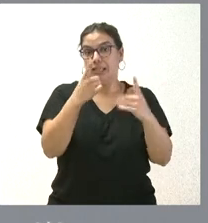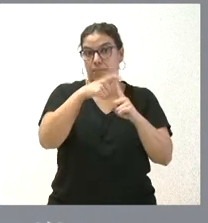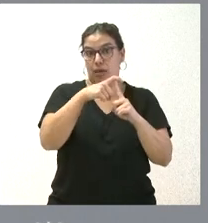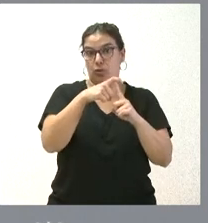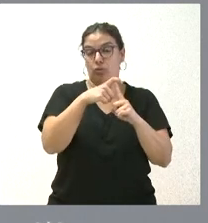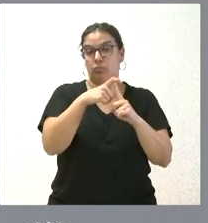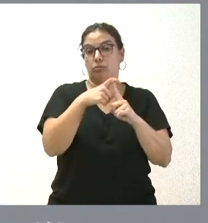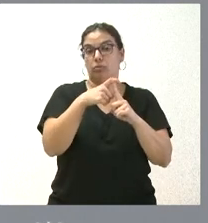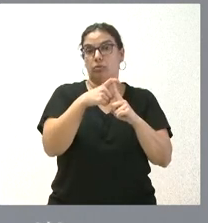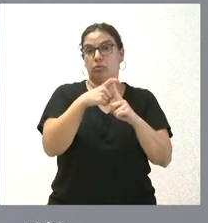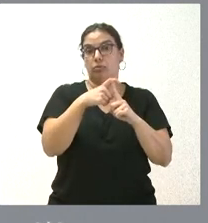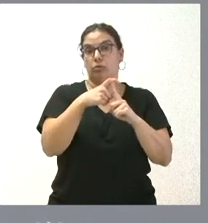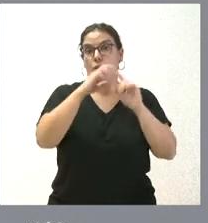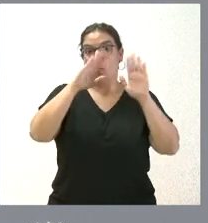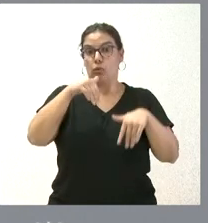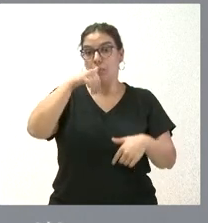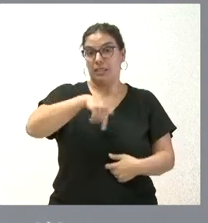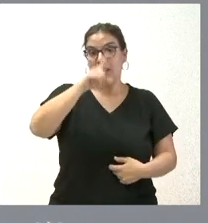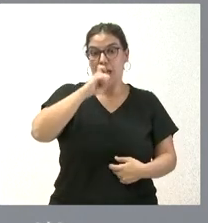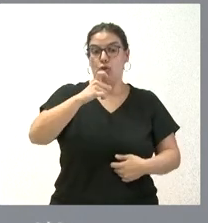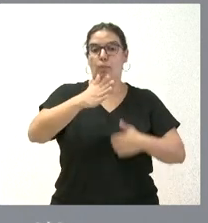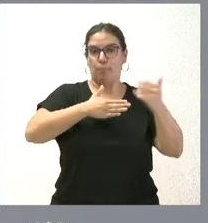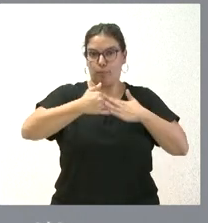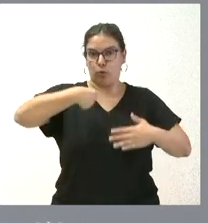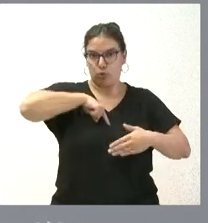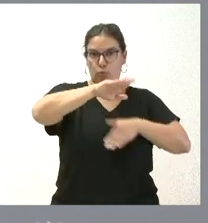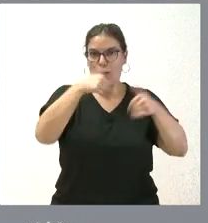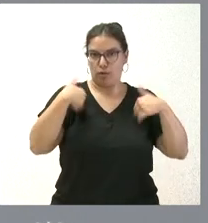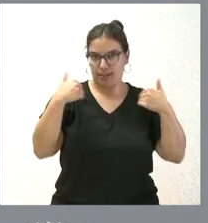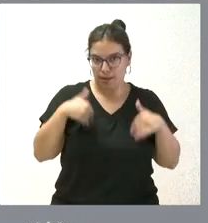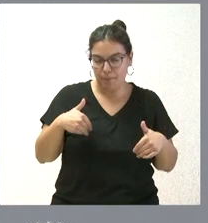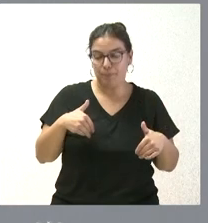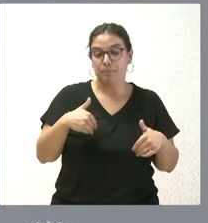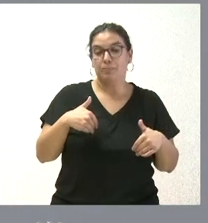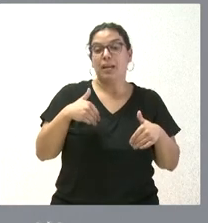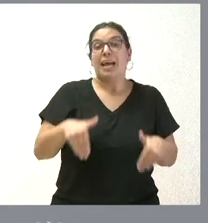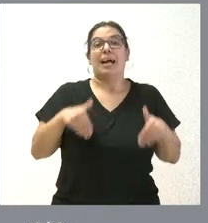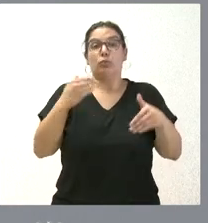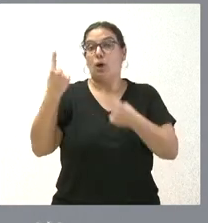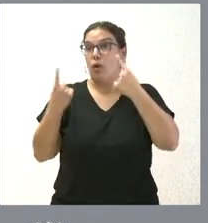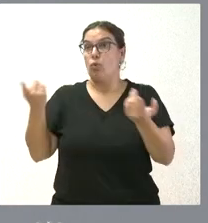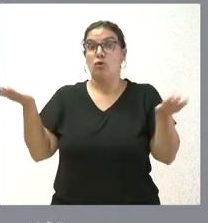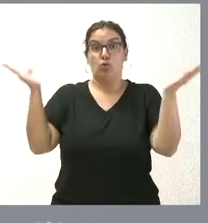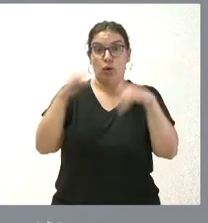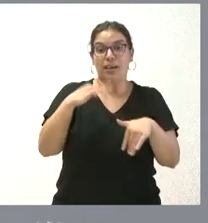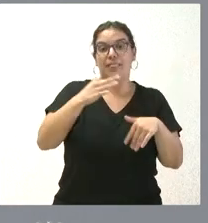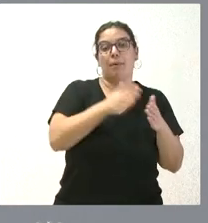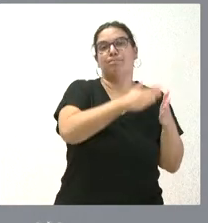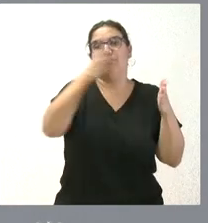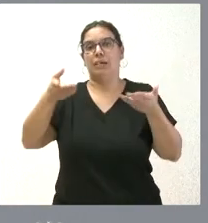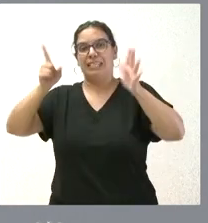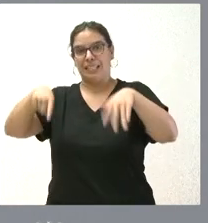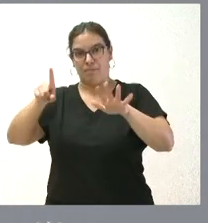es decir, las últimas de este mismo año se convocaron ya por la Junta de Castilla en estas elecciones, donde no hubo candidaturas se tienen que convocar seis meses después,